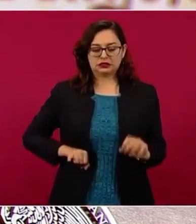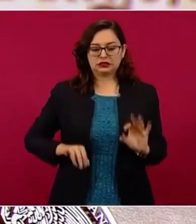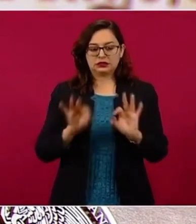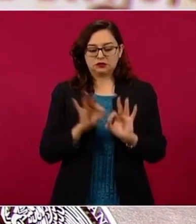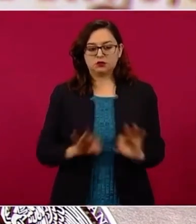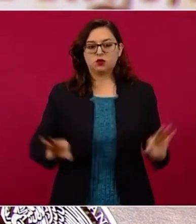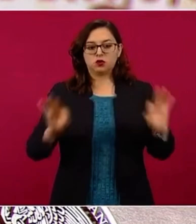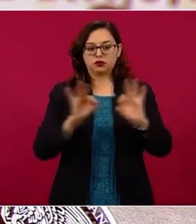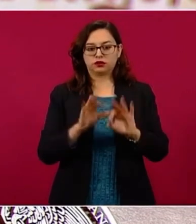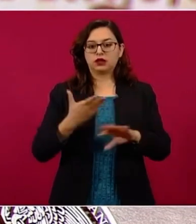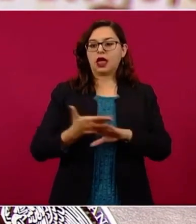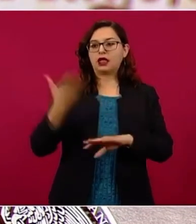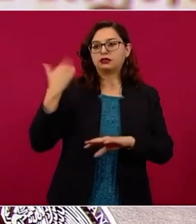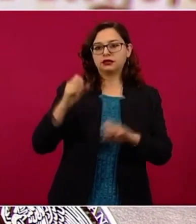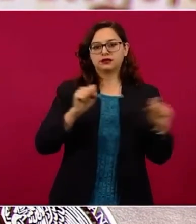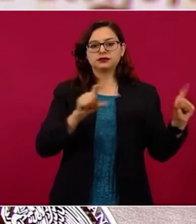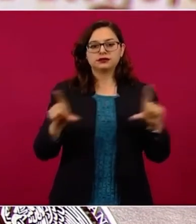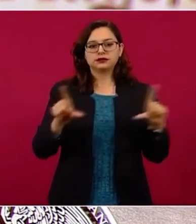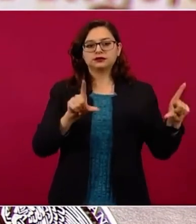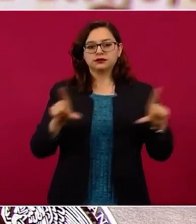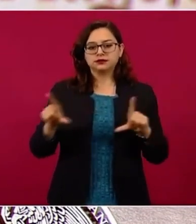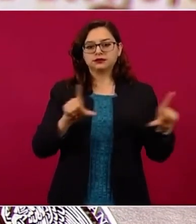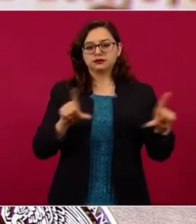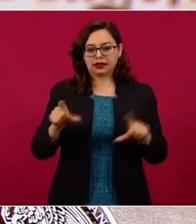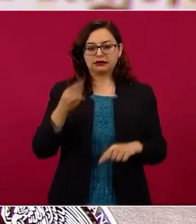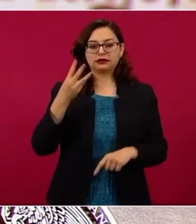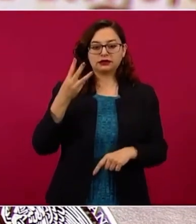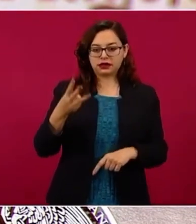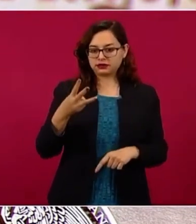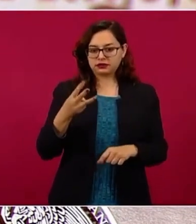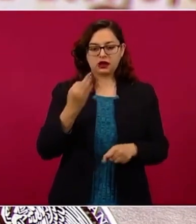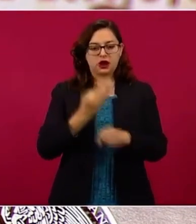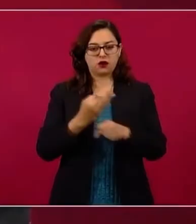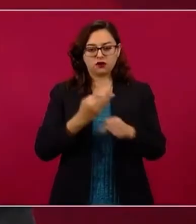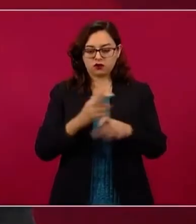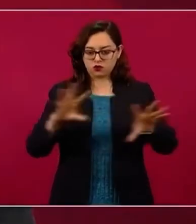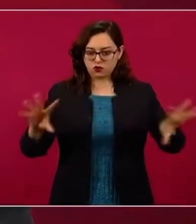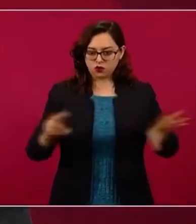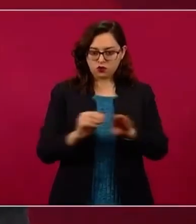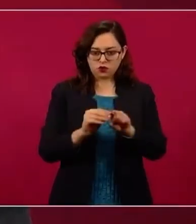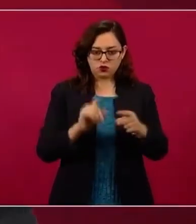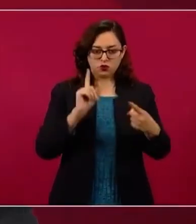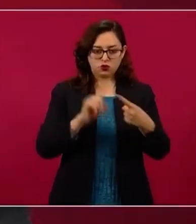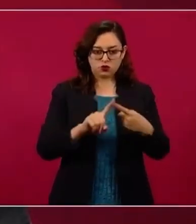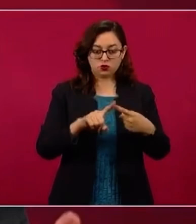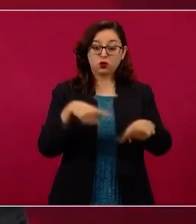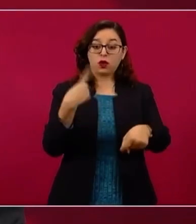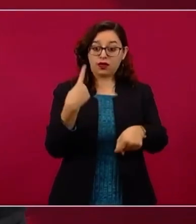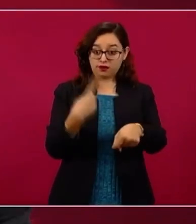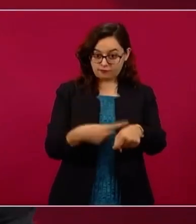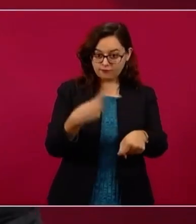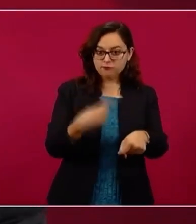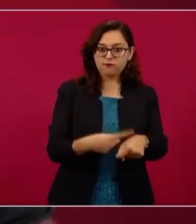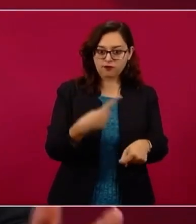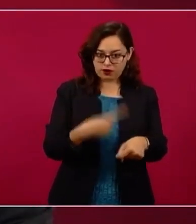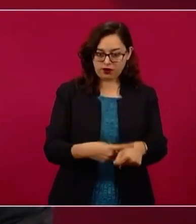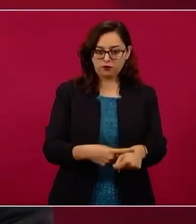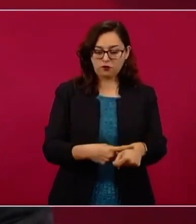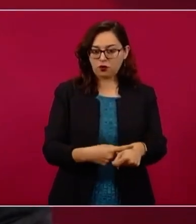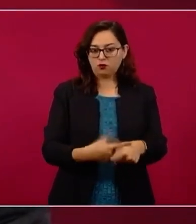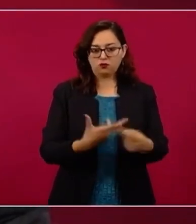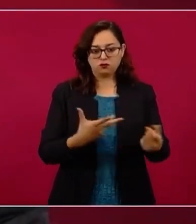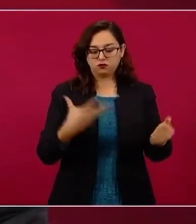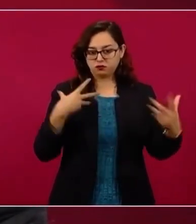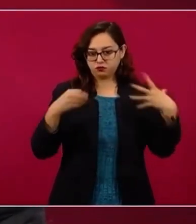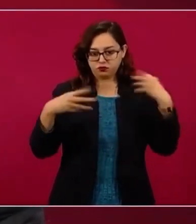presentábamos en gráficas separadas, los casos de COVID, personas que están enfermas en cualquier